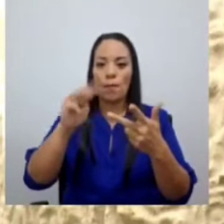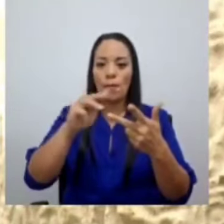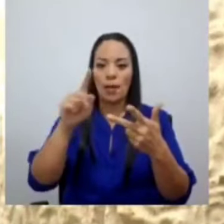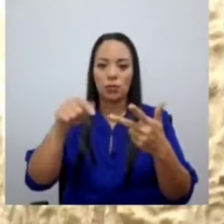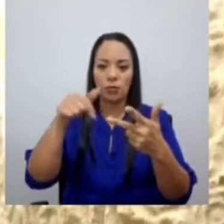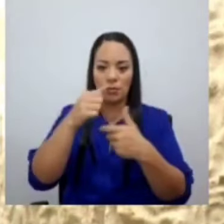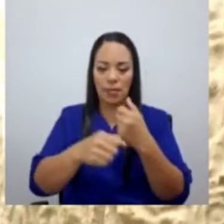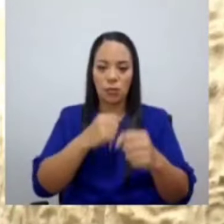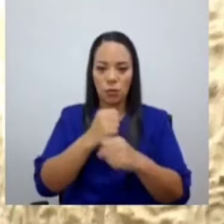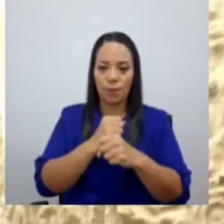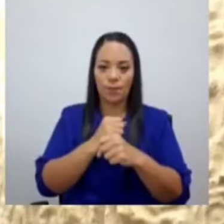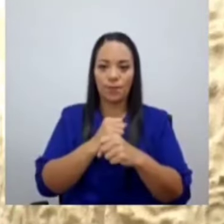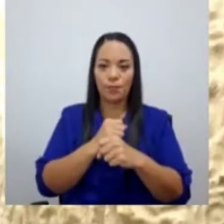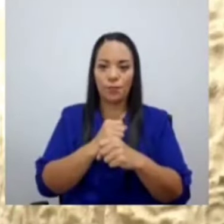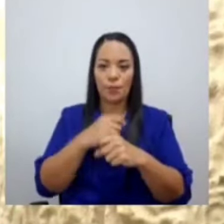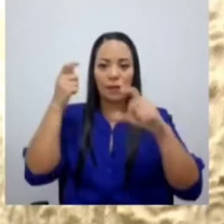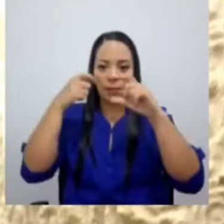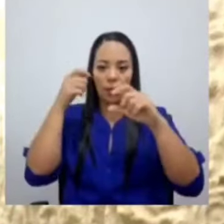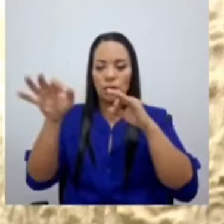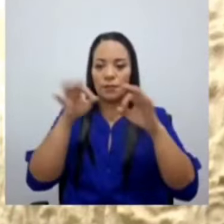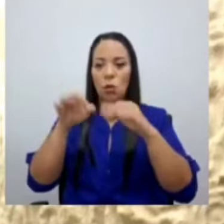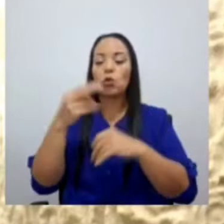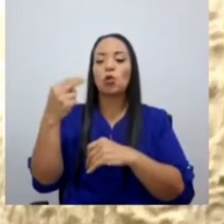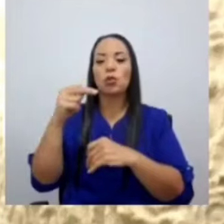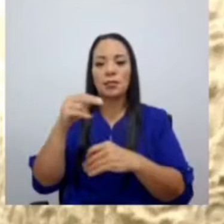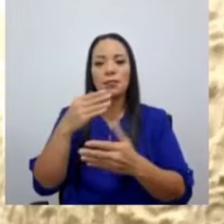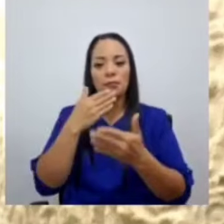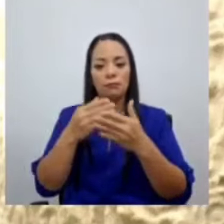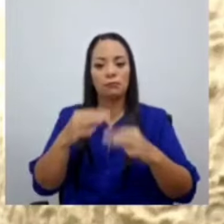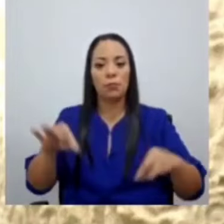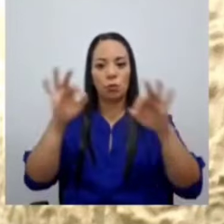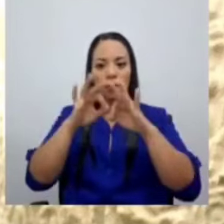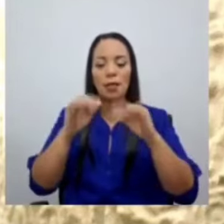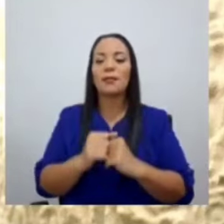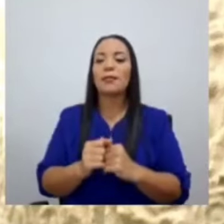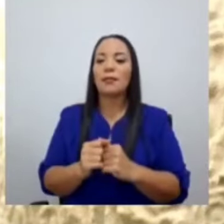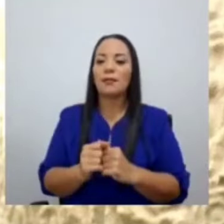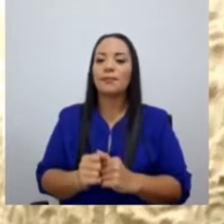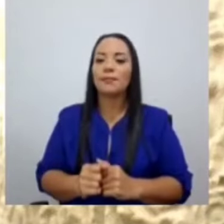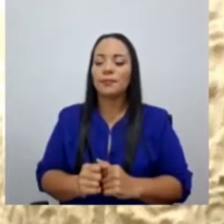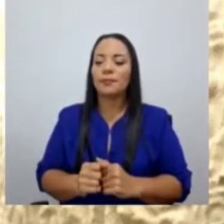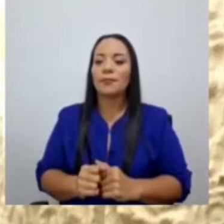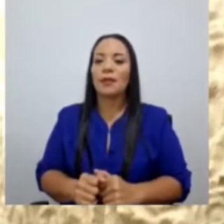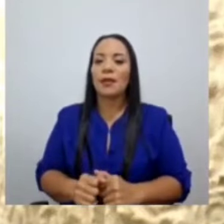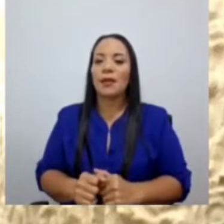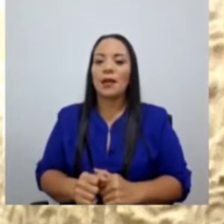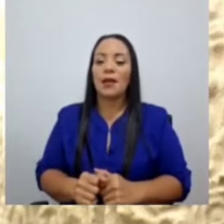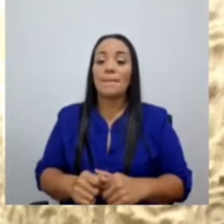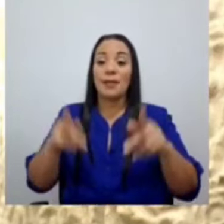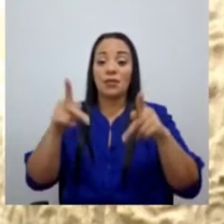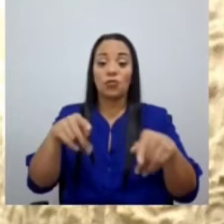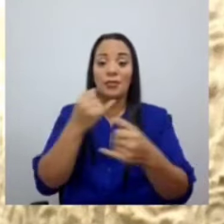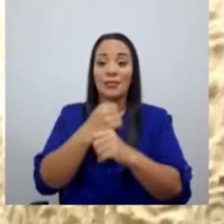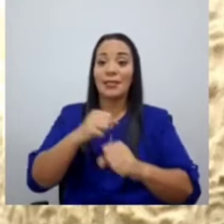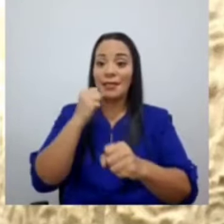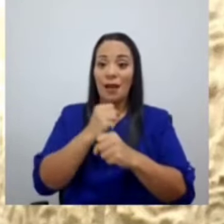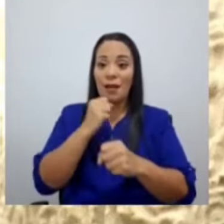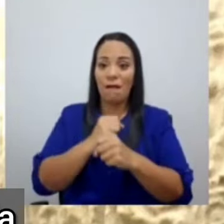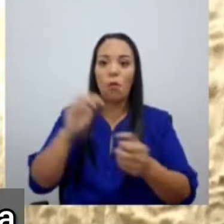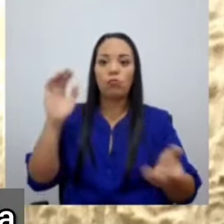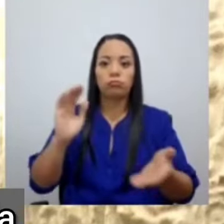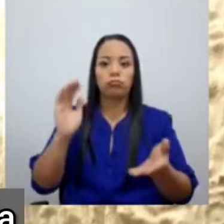ya el video lo adelantó, una noticia muy importante, muy buena noticia, y es que el desempleo sigue bajando.